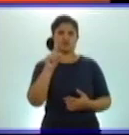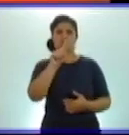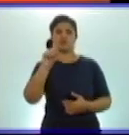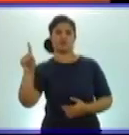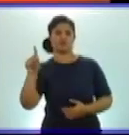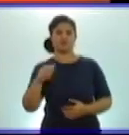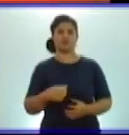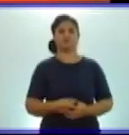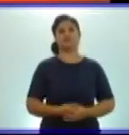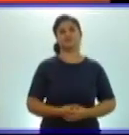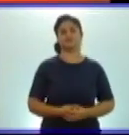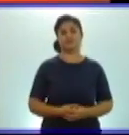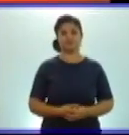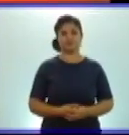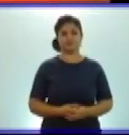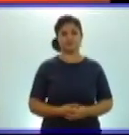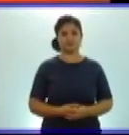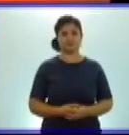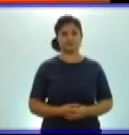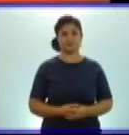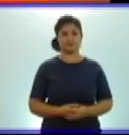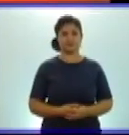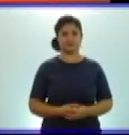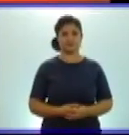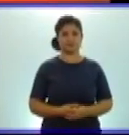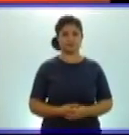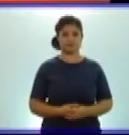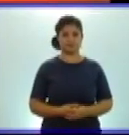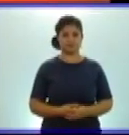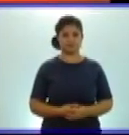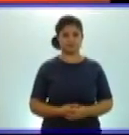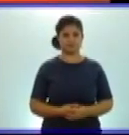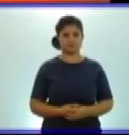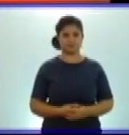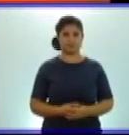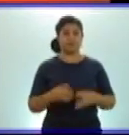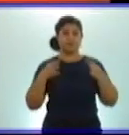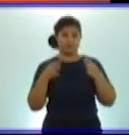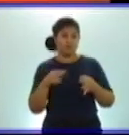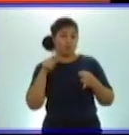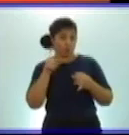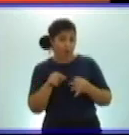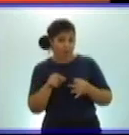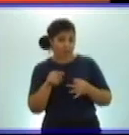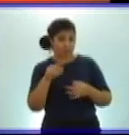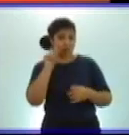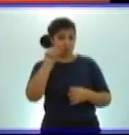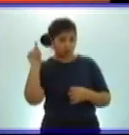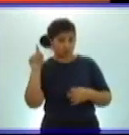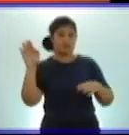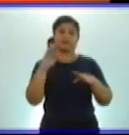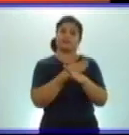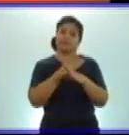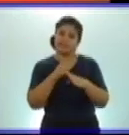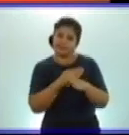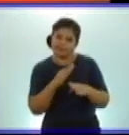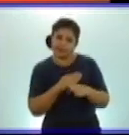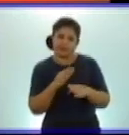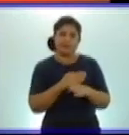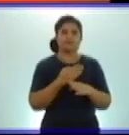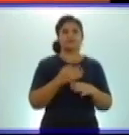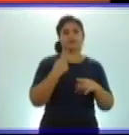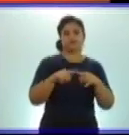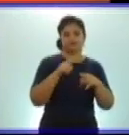Miren, el ejercicio 11 ya combina varios de los ejercicios que ustedes trabajan en este grado y en esta unidad.